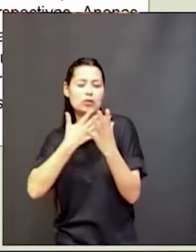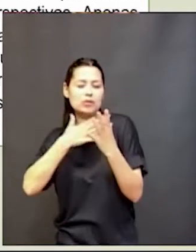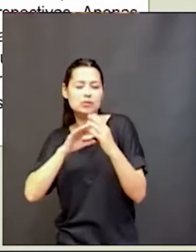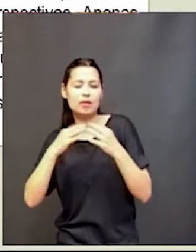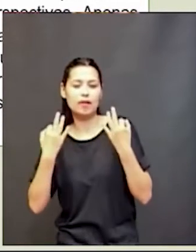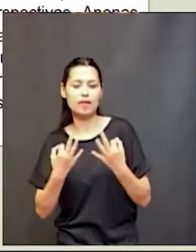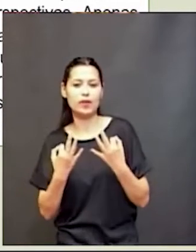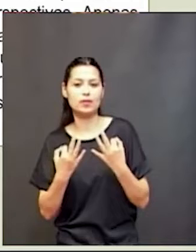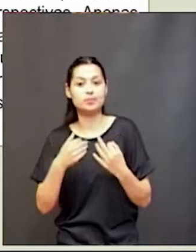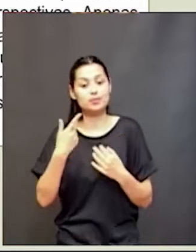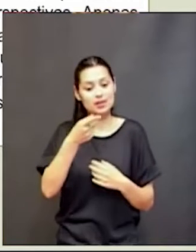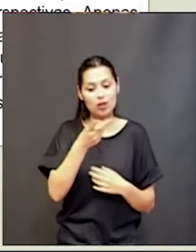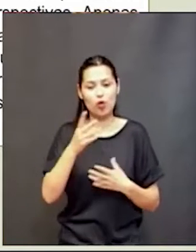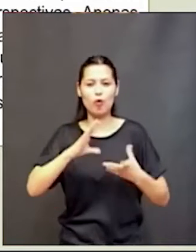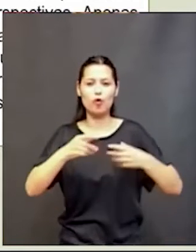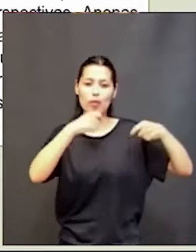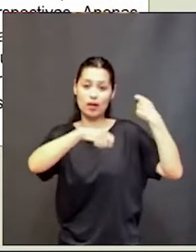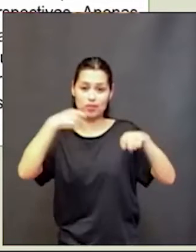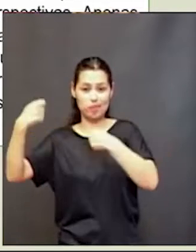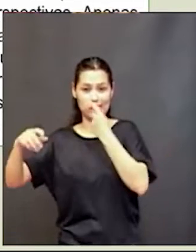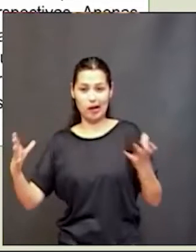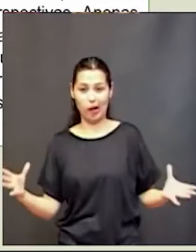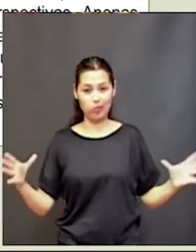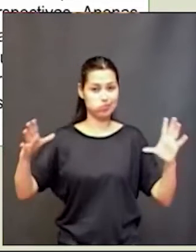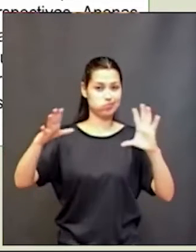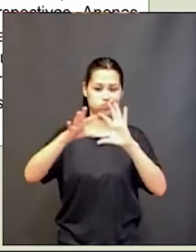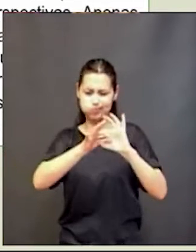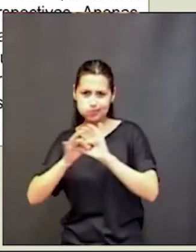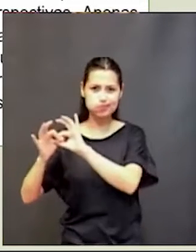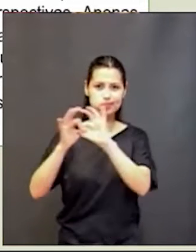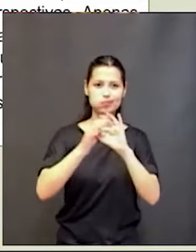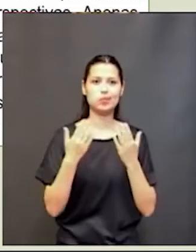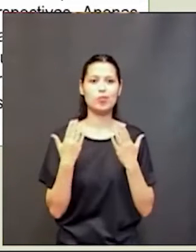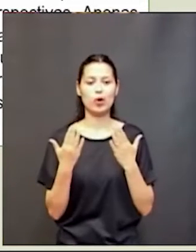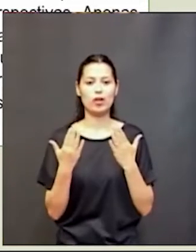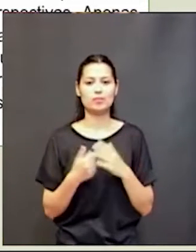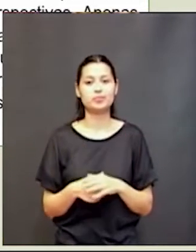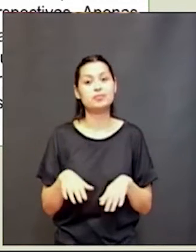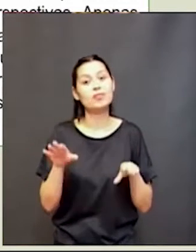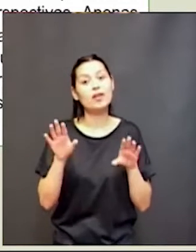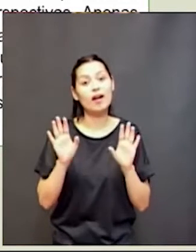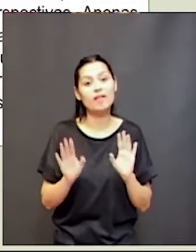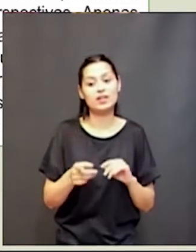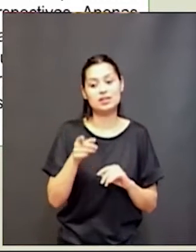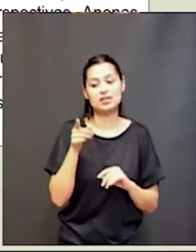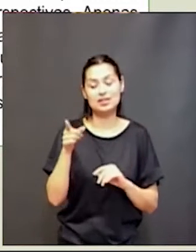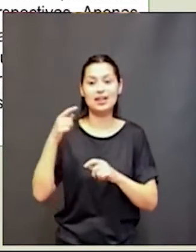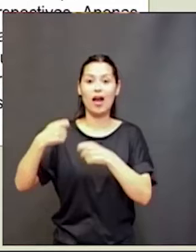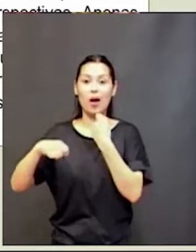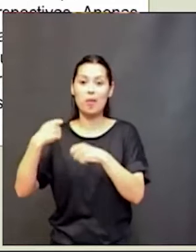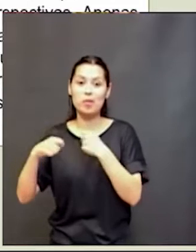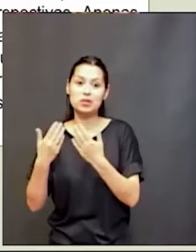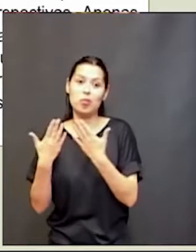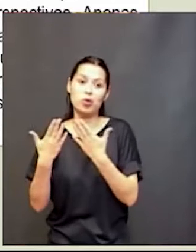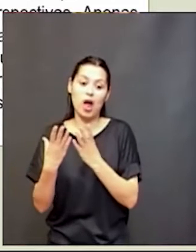relacionando estos dos tipos de plasticidad. En algún momento va a pasar que esta plasticidad se predisponga para el desarrollo